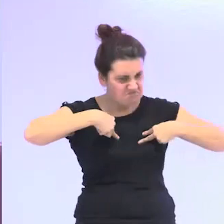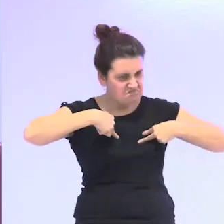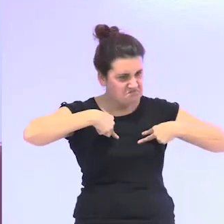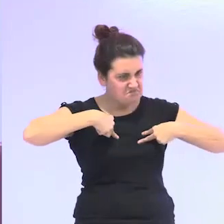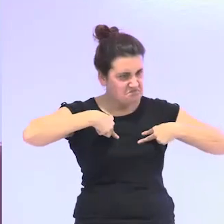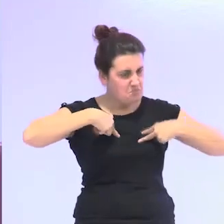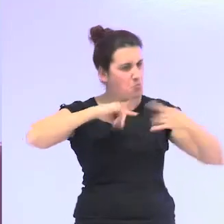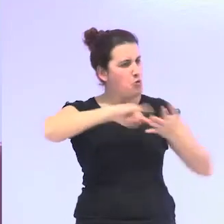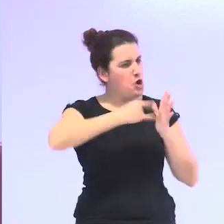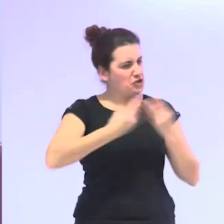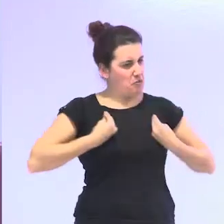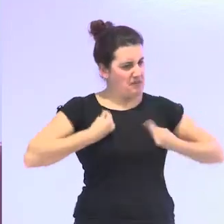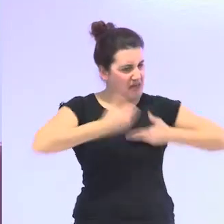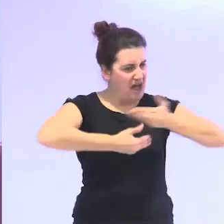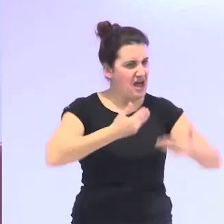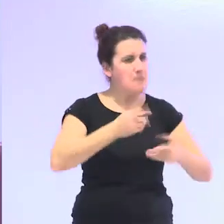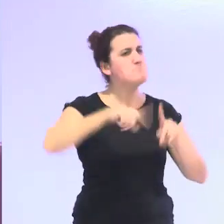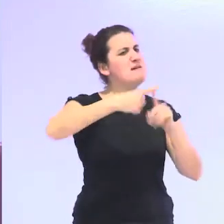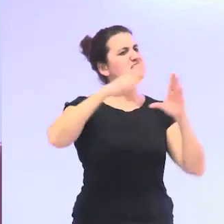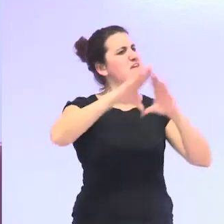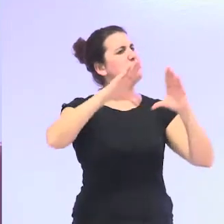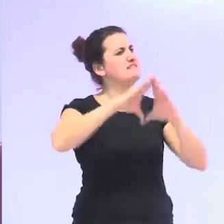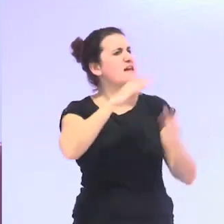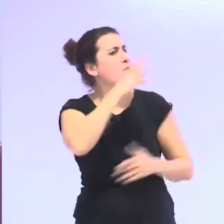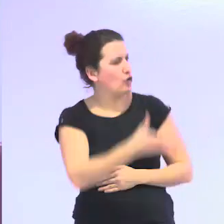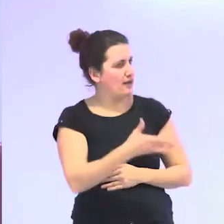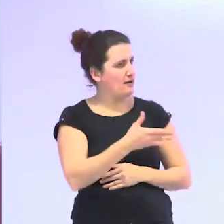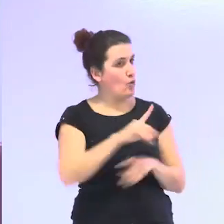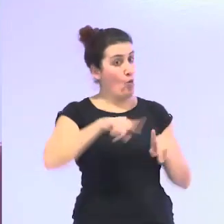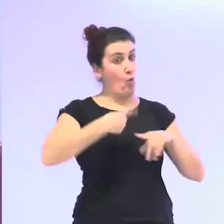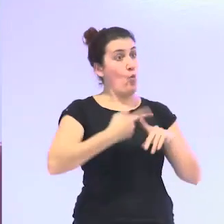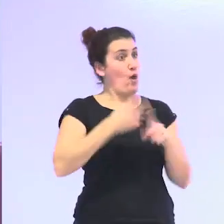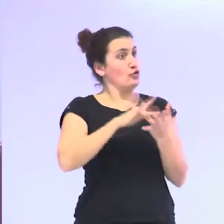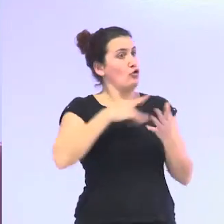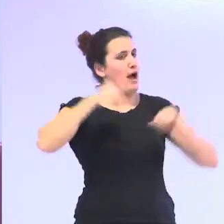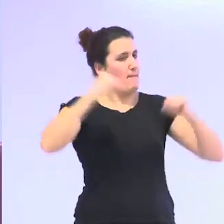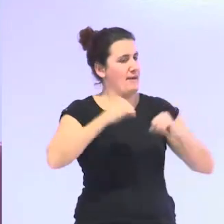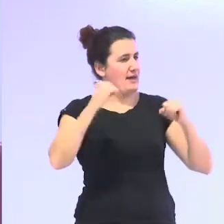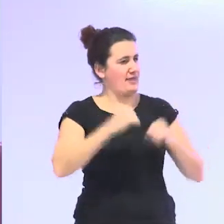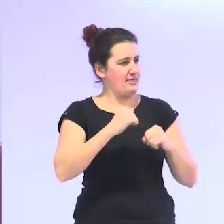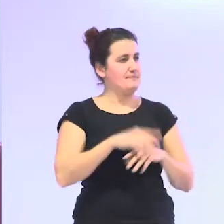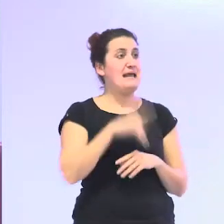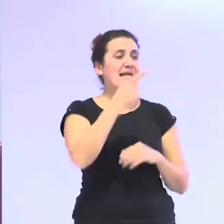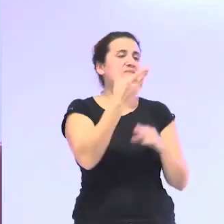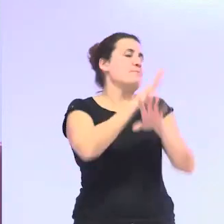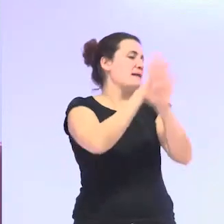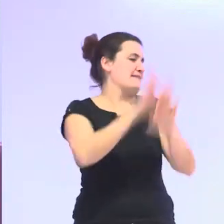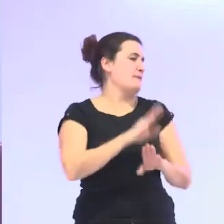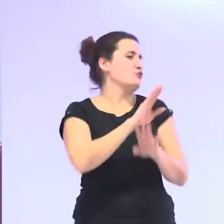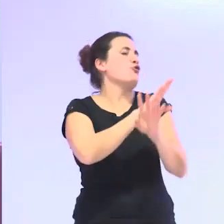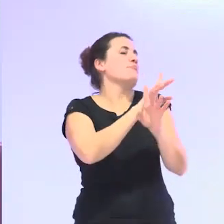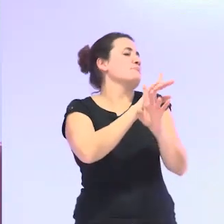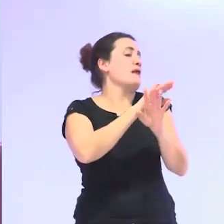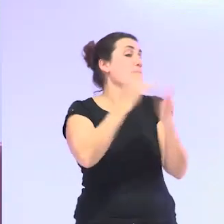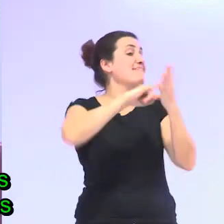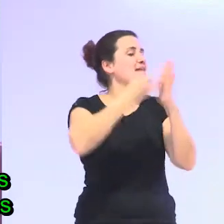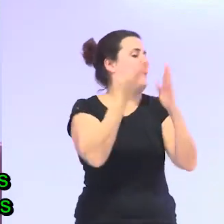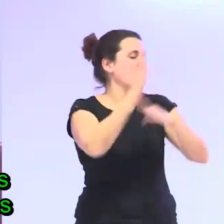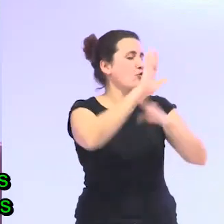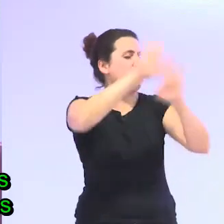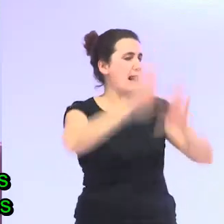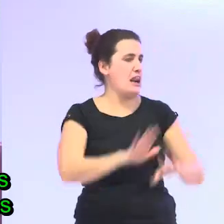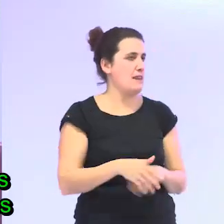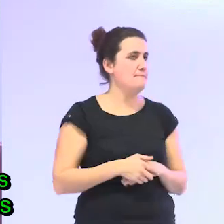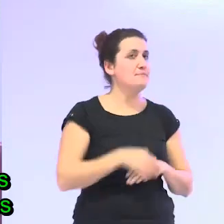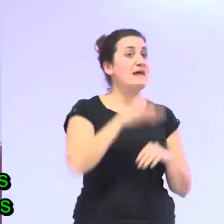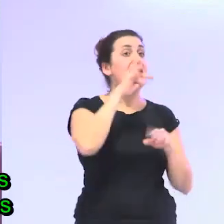parte de su identidad femenina cuando llegan a la vejez ese ya es el planteamiento final que quiero hacer en esta ponencia en cuanto